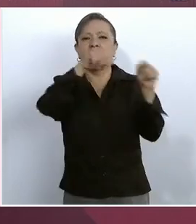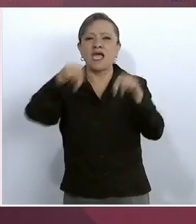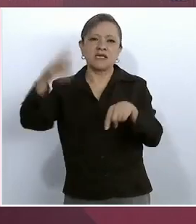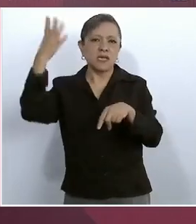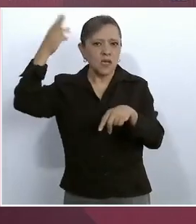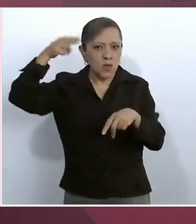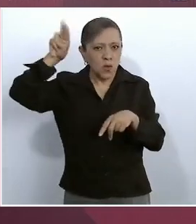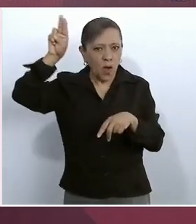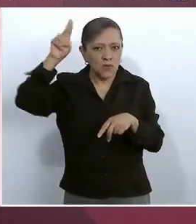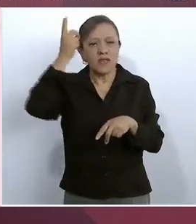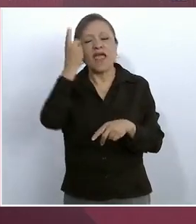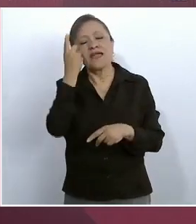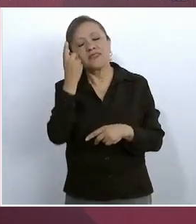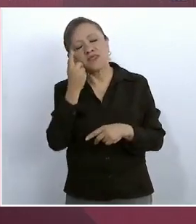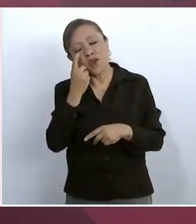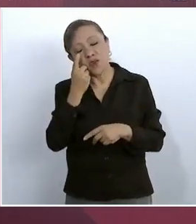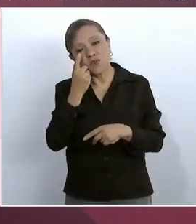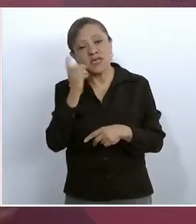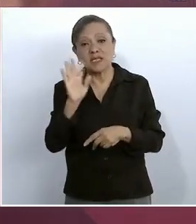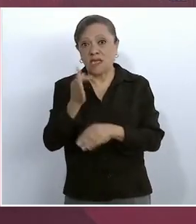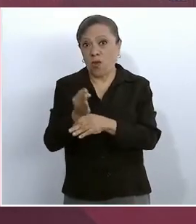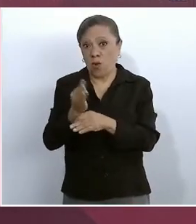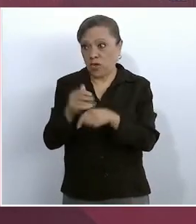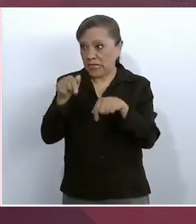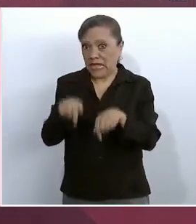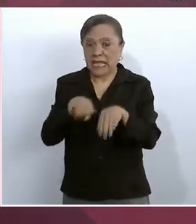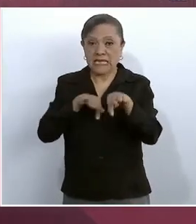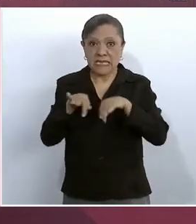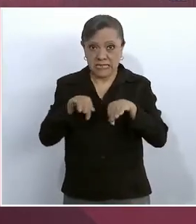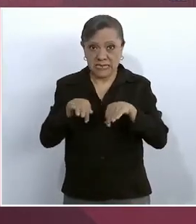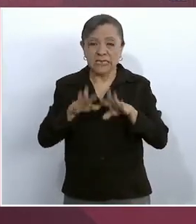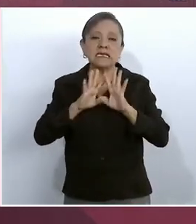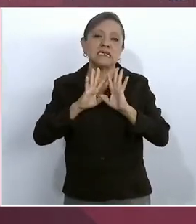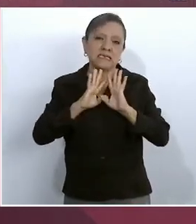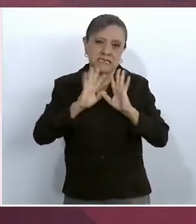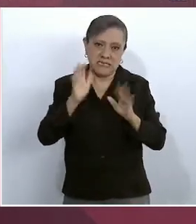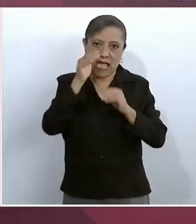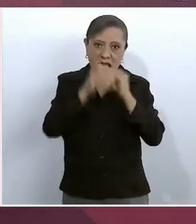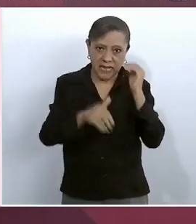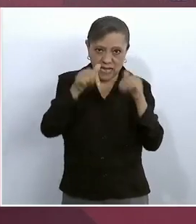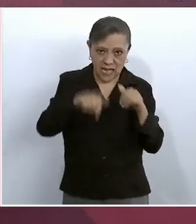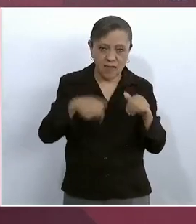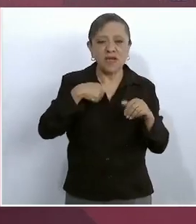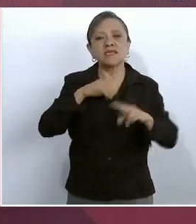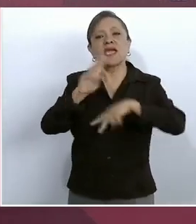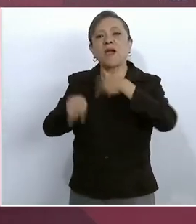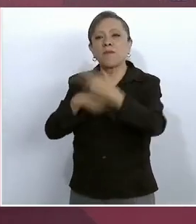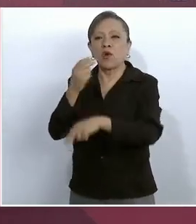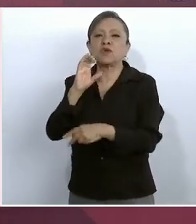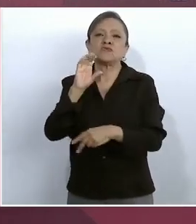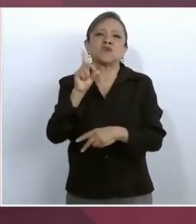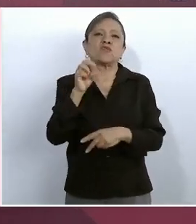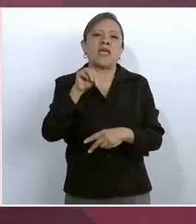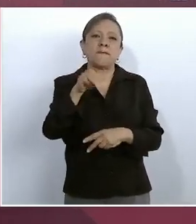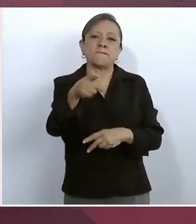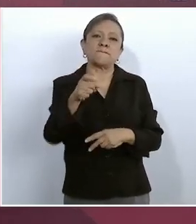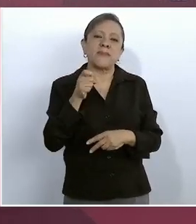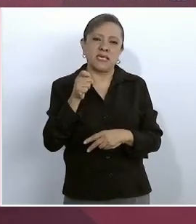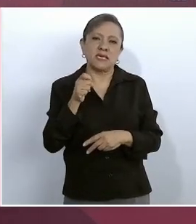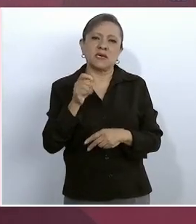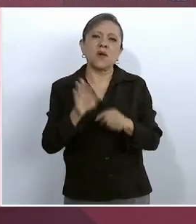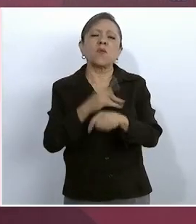Cuautla y aquí estamos ahora y voy ya de regreso a la Ciudad de México. Entonces,